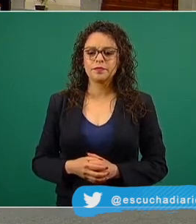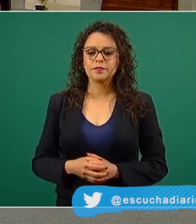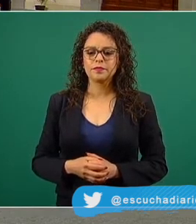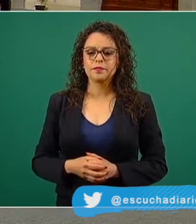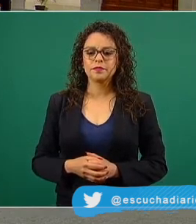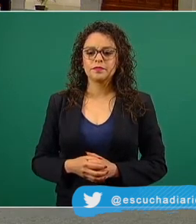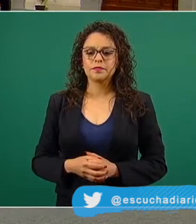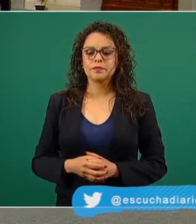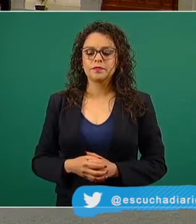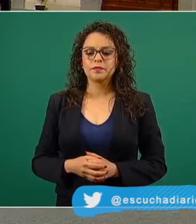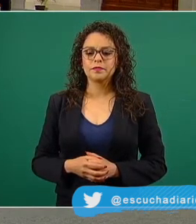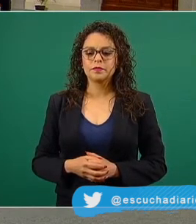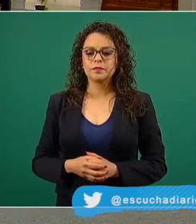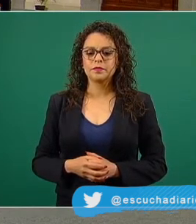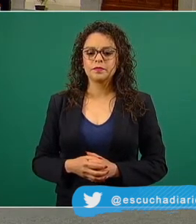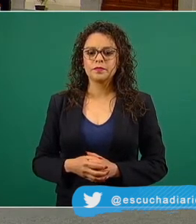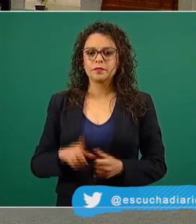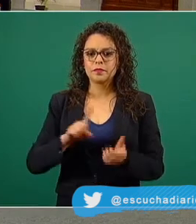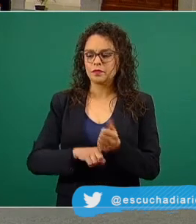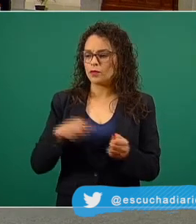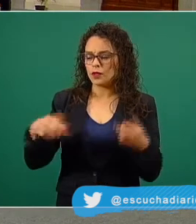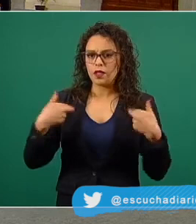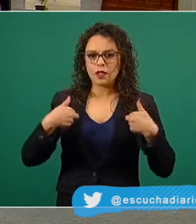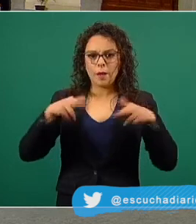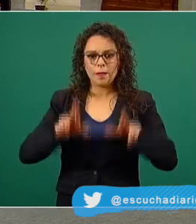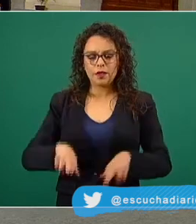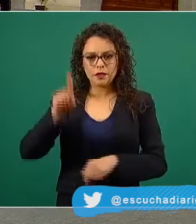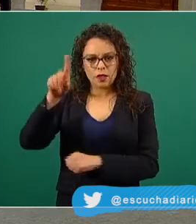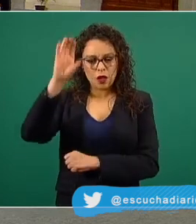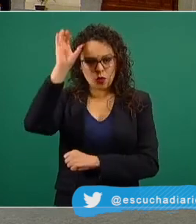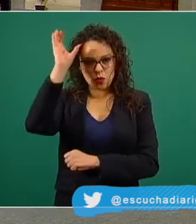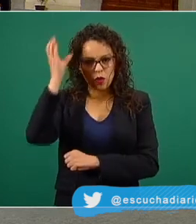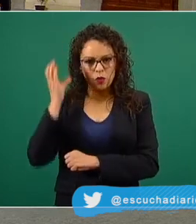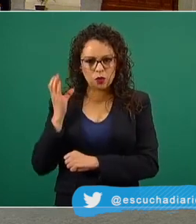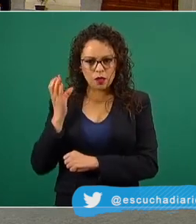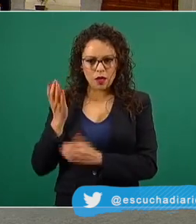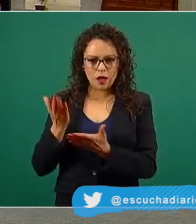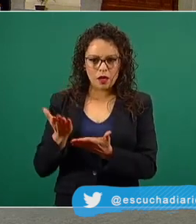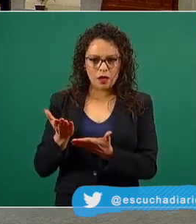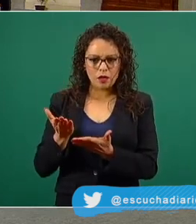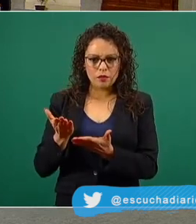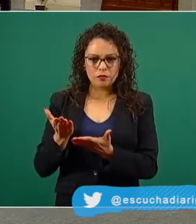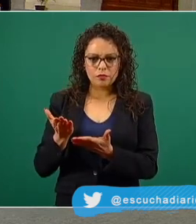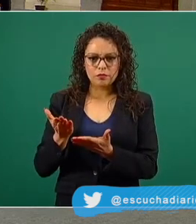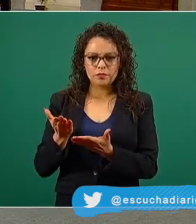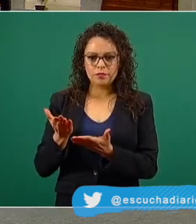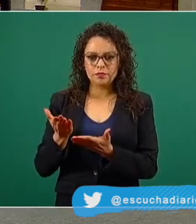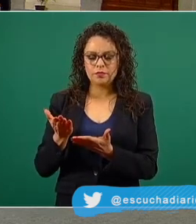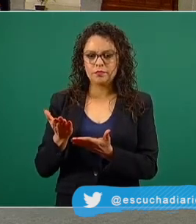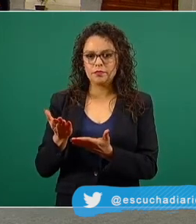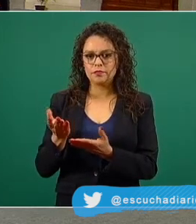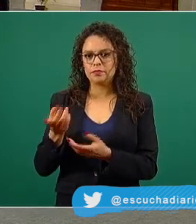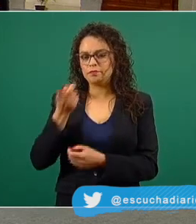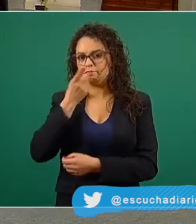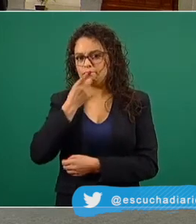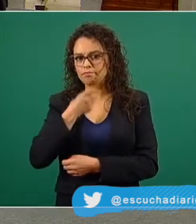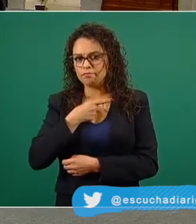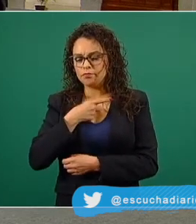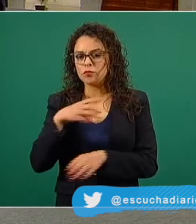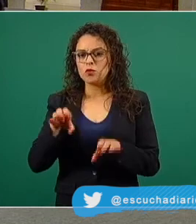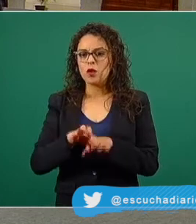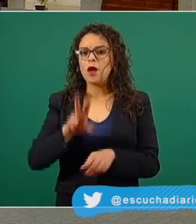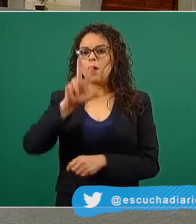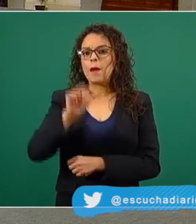representante de Coahuila que nos informe cómo va el plan de